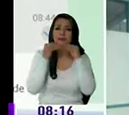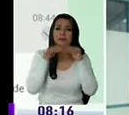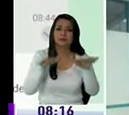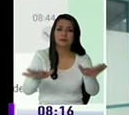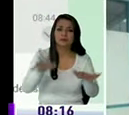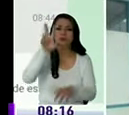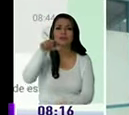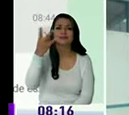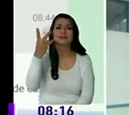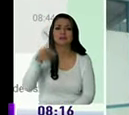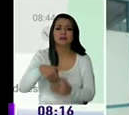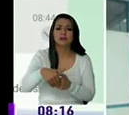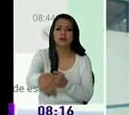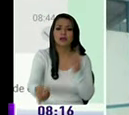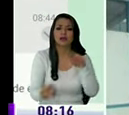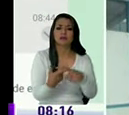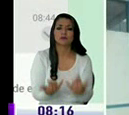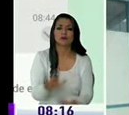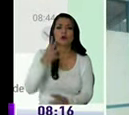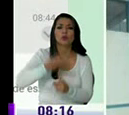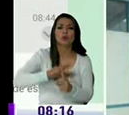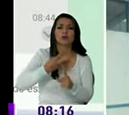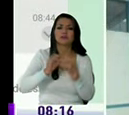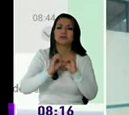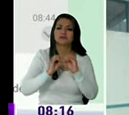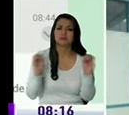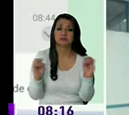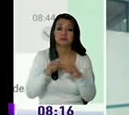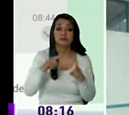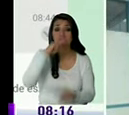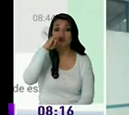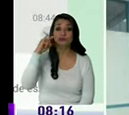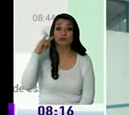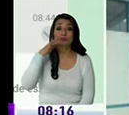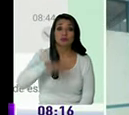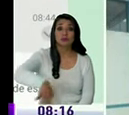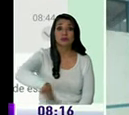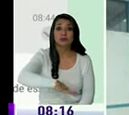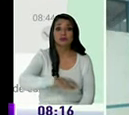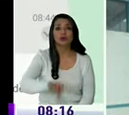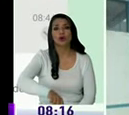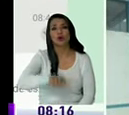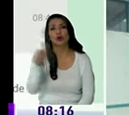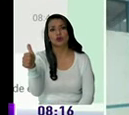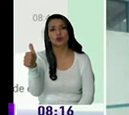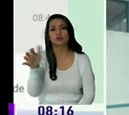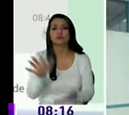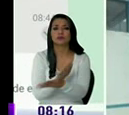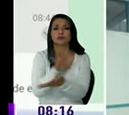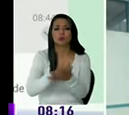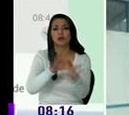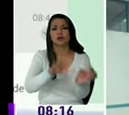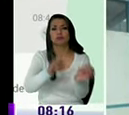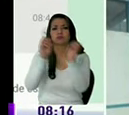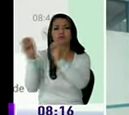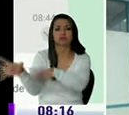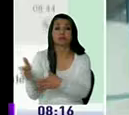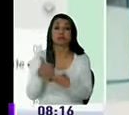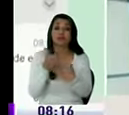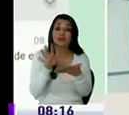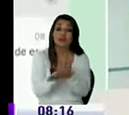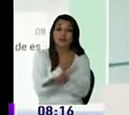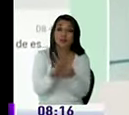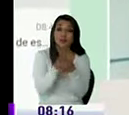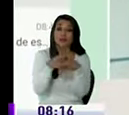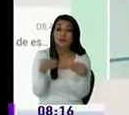duraría cuatro meses hasta la fecha nada mientras tanto nuestros niños encargados en otra institución por favor ayúdanos de esta escuelita no puede